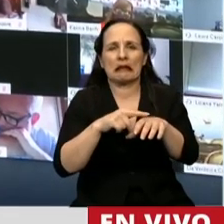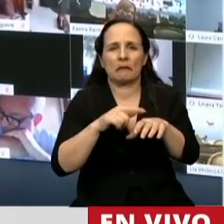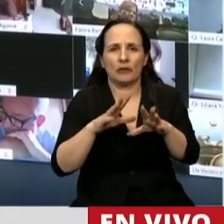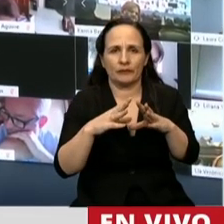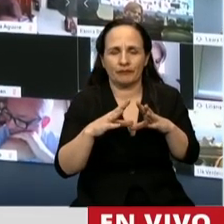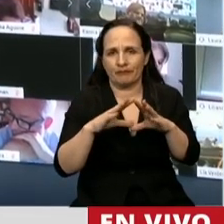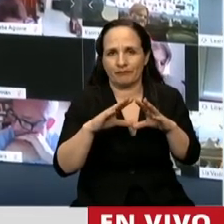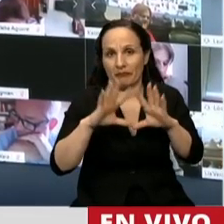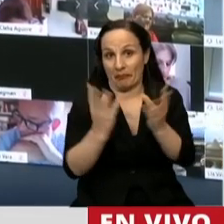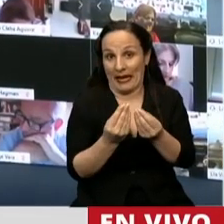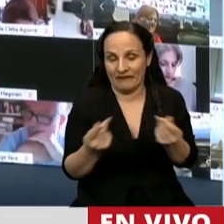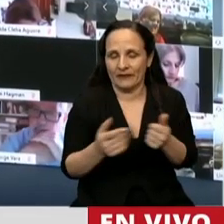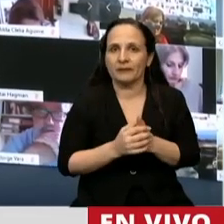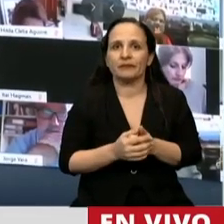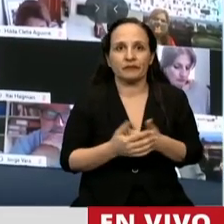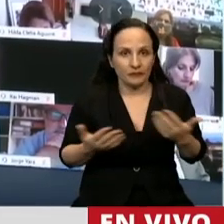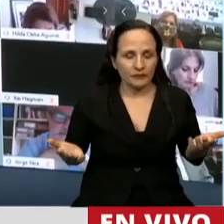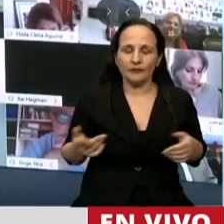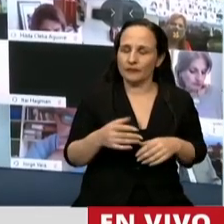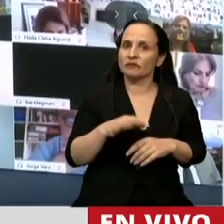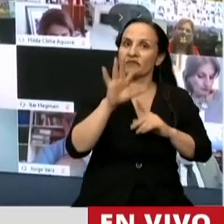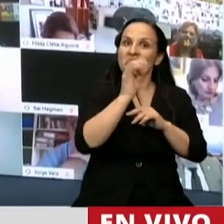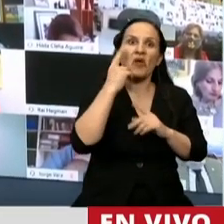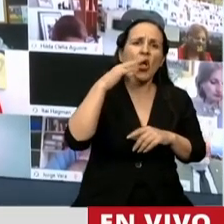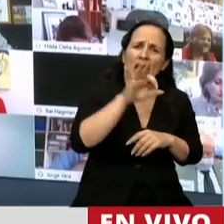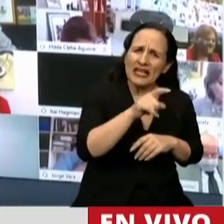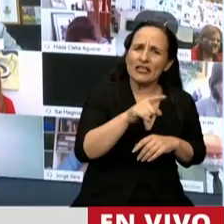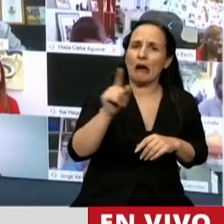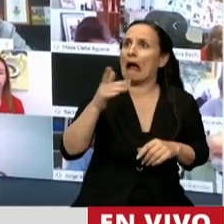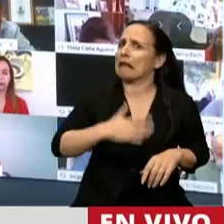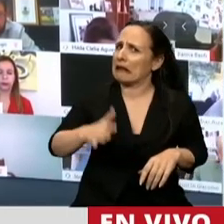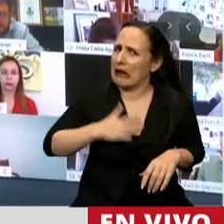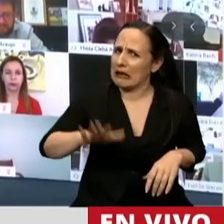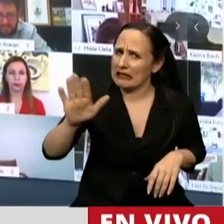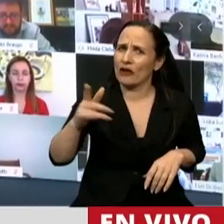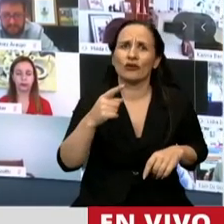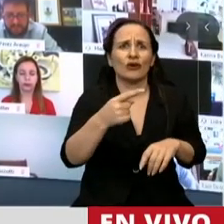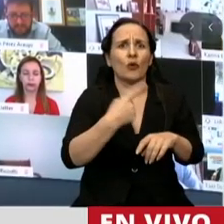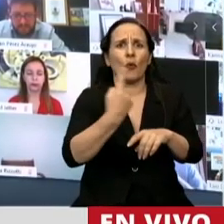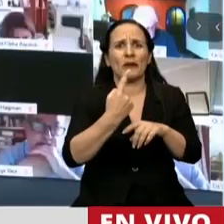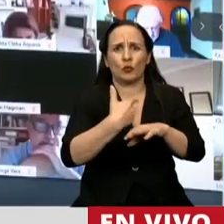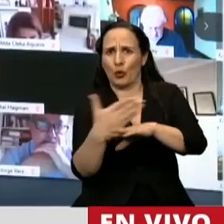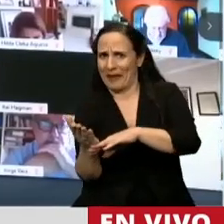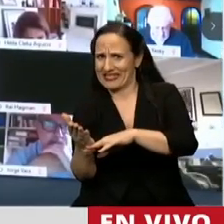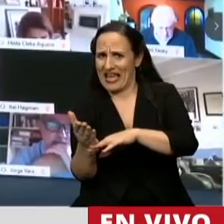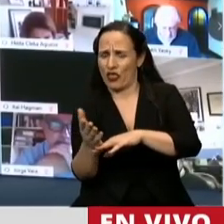Quino, estaba tranquilo, tranquilo, un poco de... Está pasado un minuto.